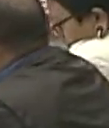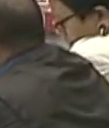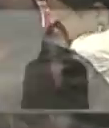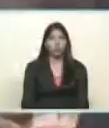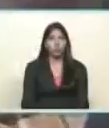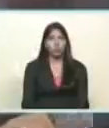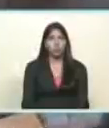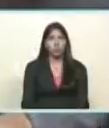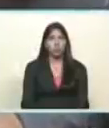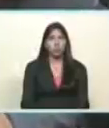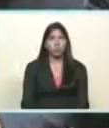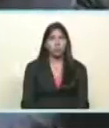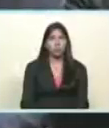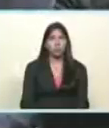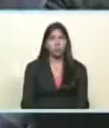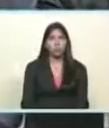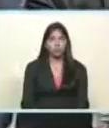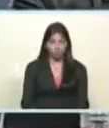entre